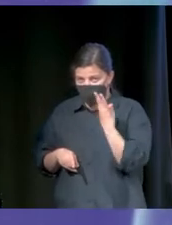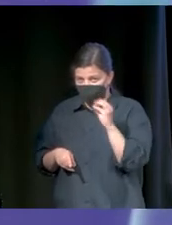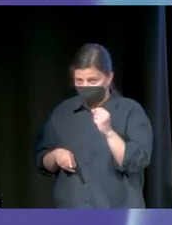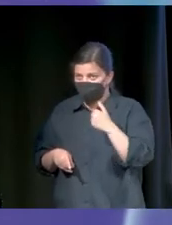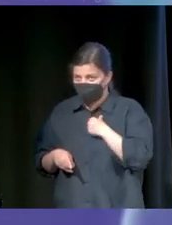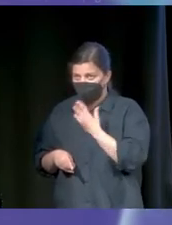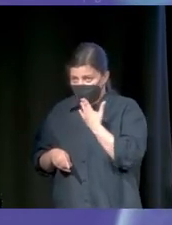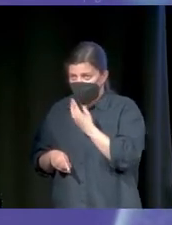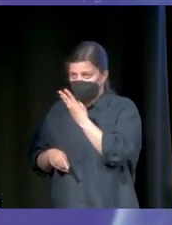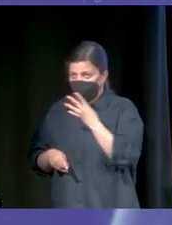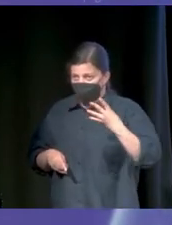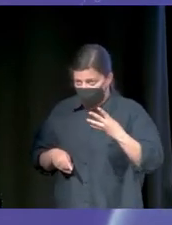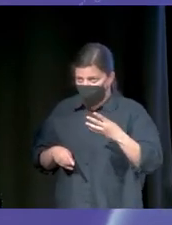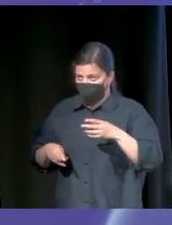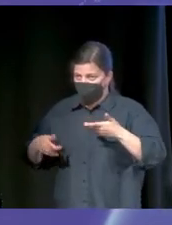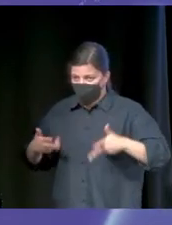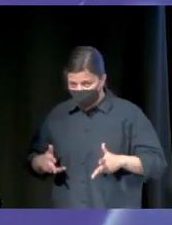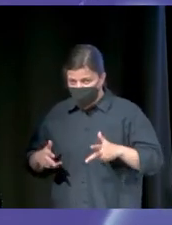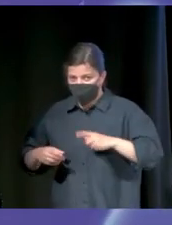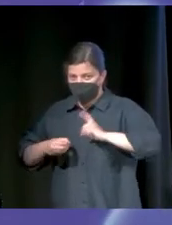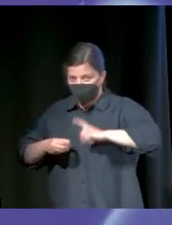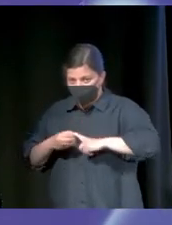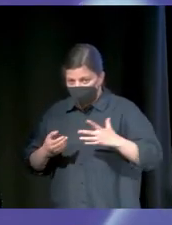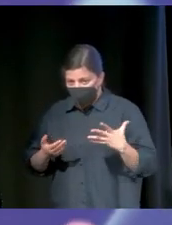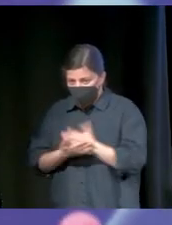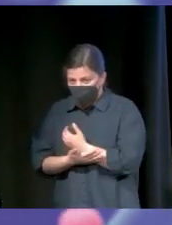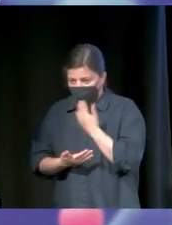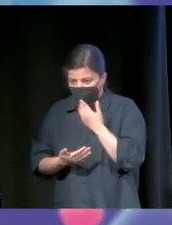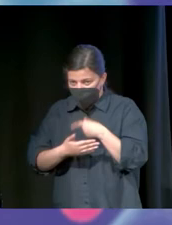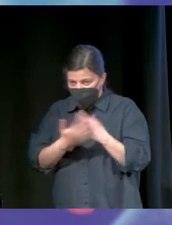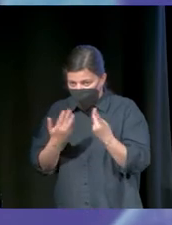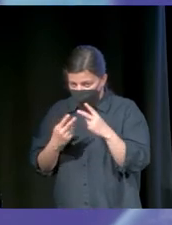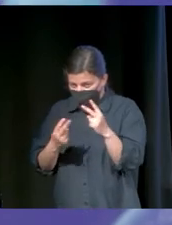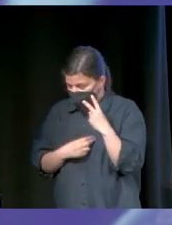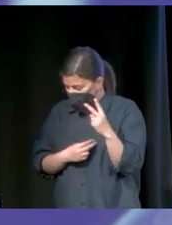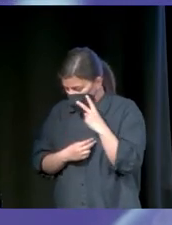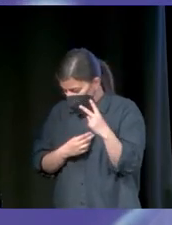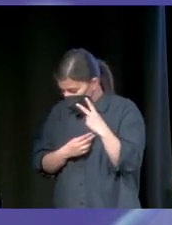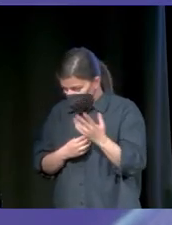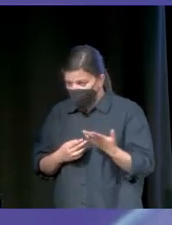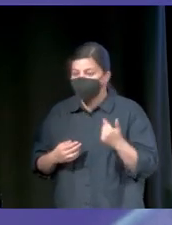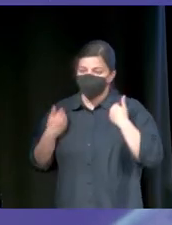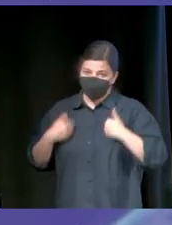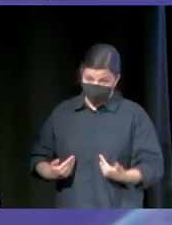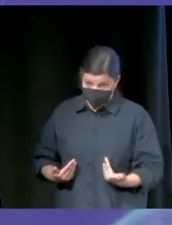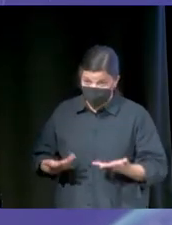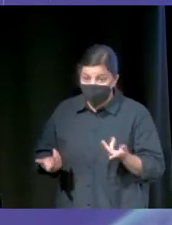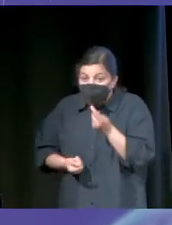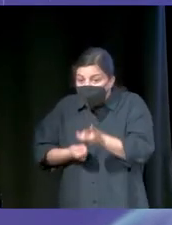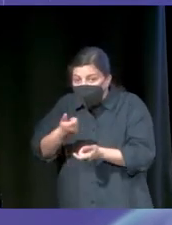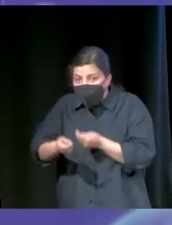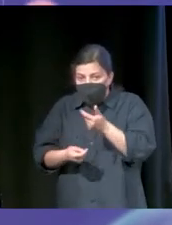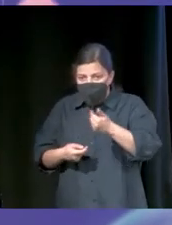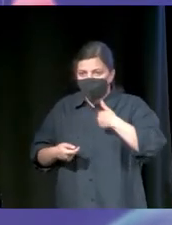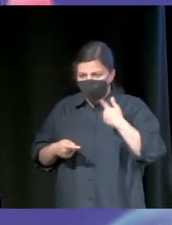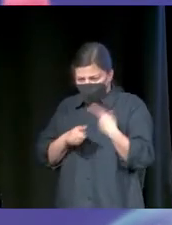yo, 34, sentado en una barra, en una discoteca, todo el mundo tiene 17, que dices, que no me vean, que no me vean, que no me vean. Este era yo. Entonces, poco a poco, yo